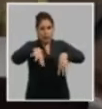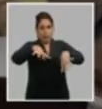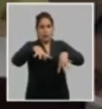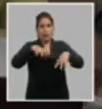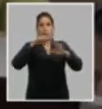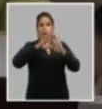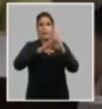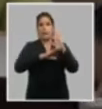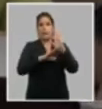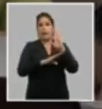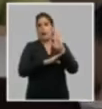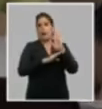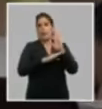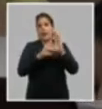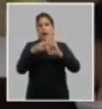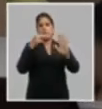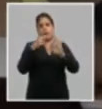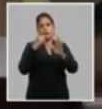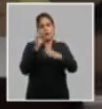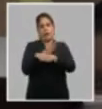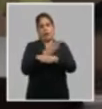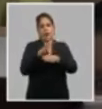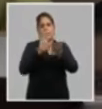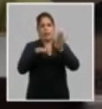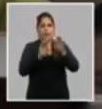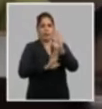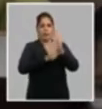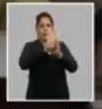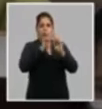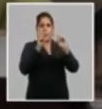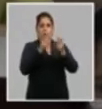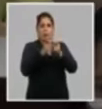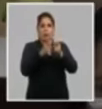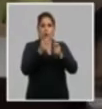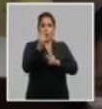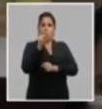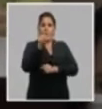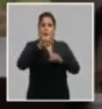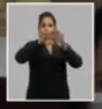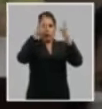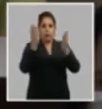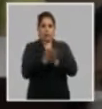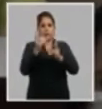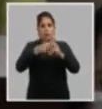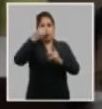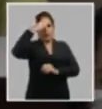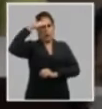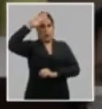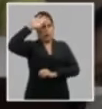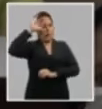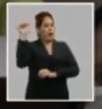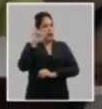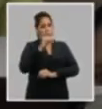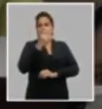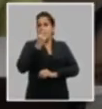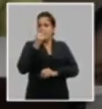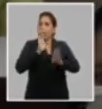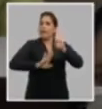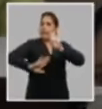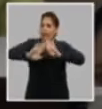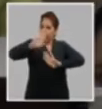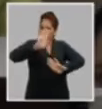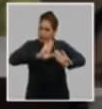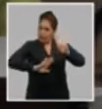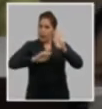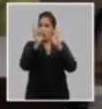de los programas de estas disciplinas a tono con el desarrollo económico político y social del mundo de Cuba y que pueda también defender